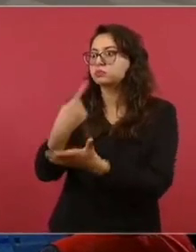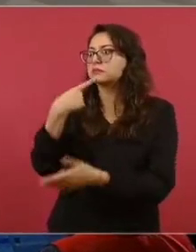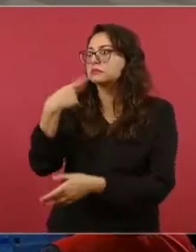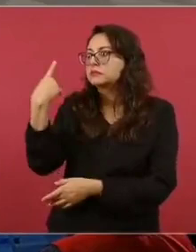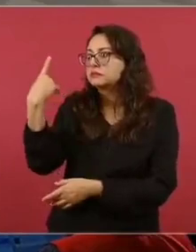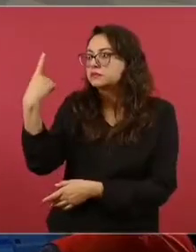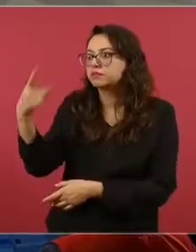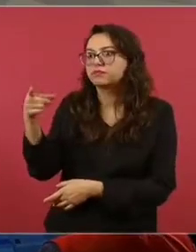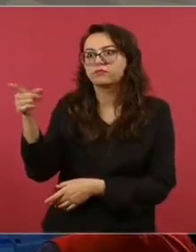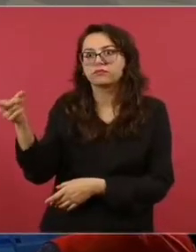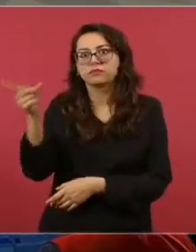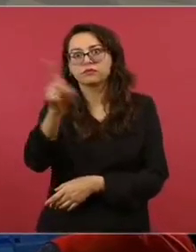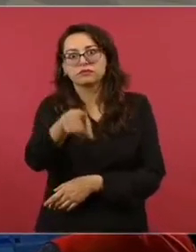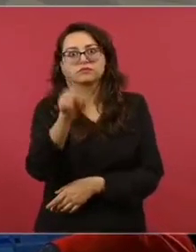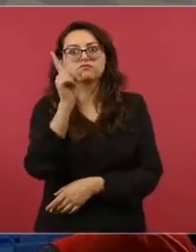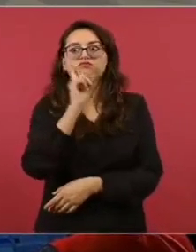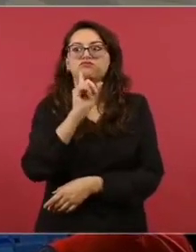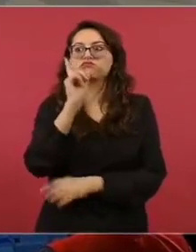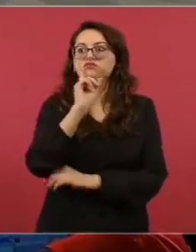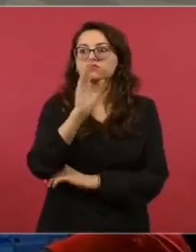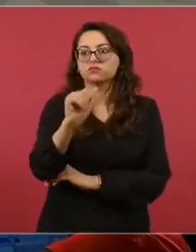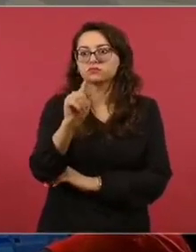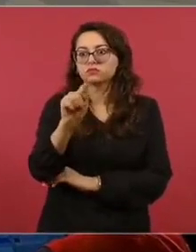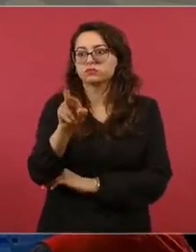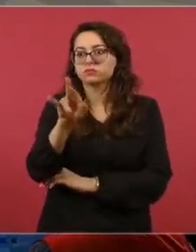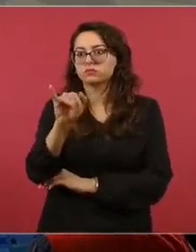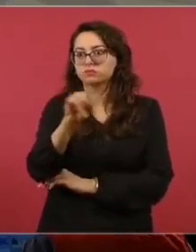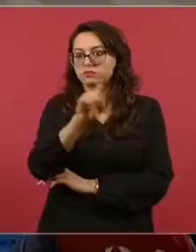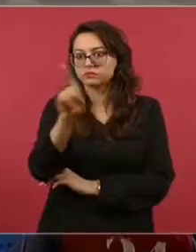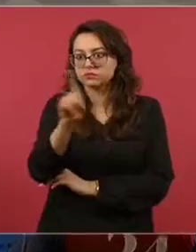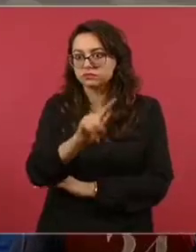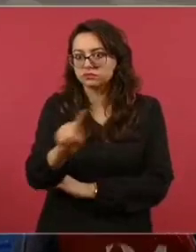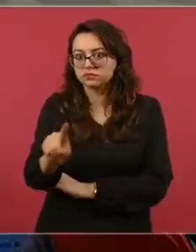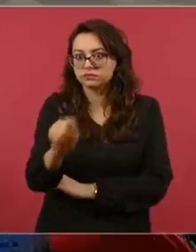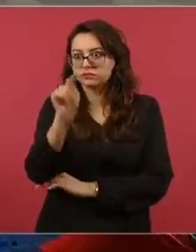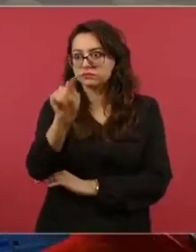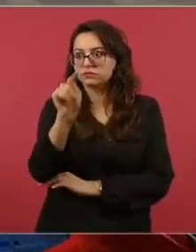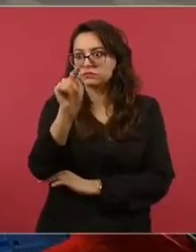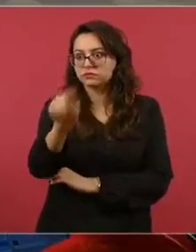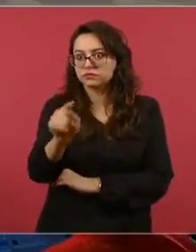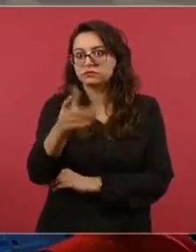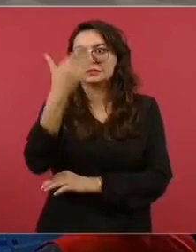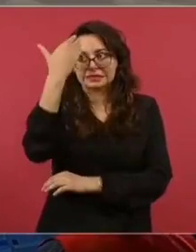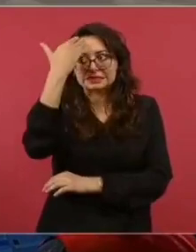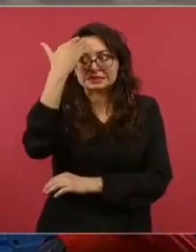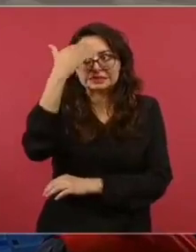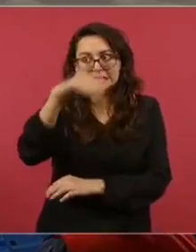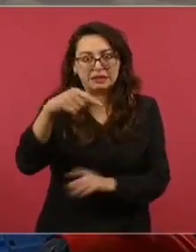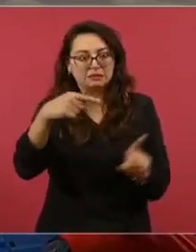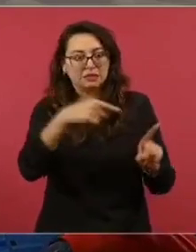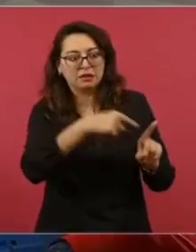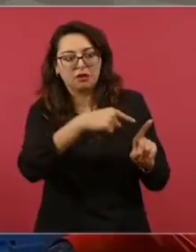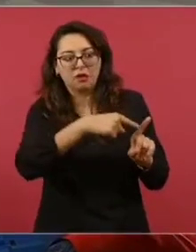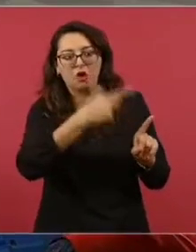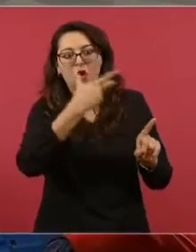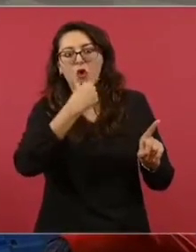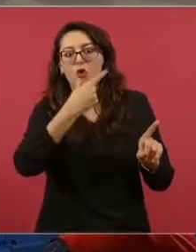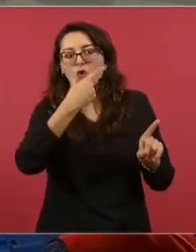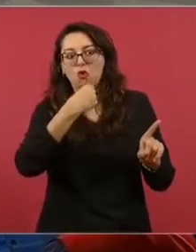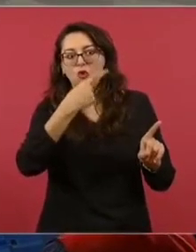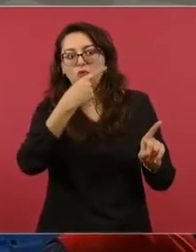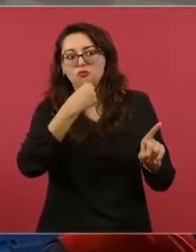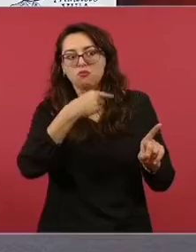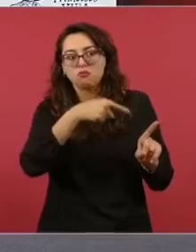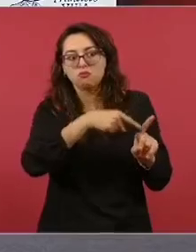contra de la jueza Beatriz Eugenia Álvarez Rodríguez, quien ha sostenido criterios parciales que